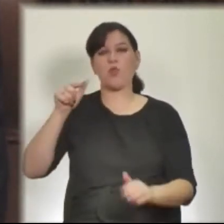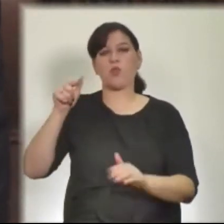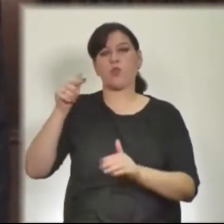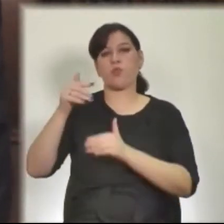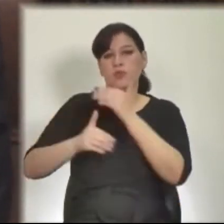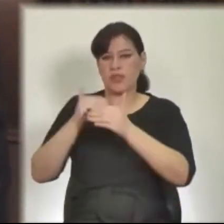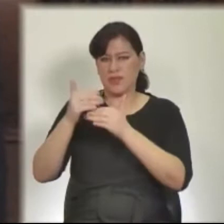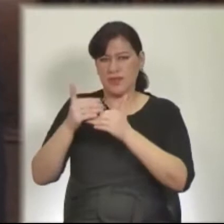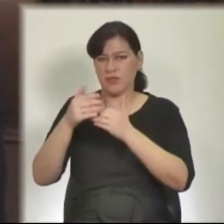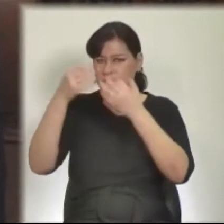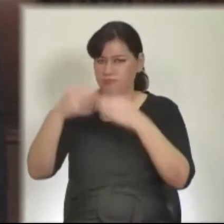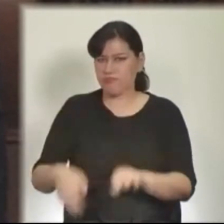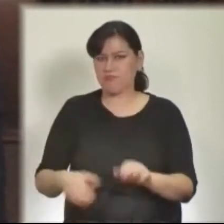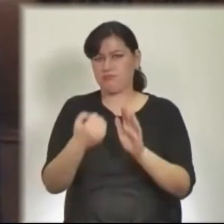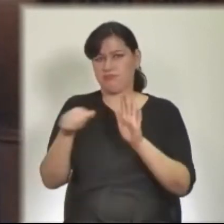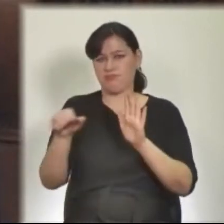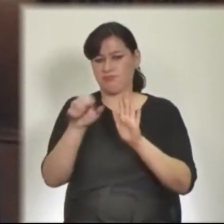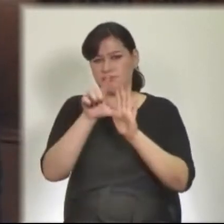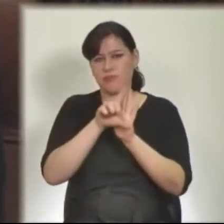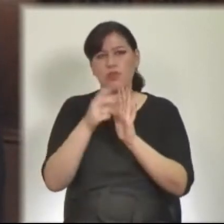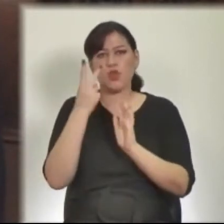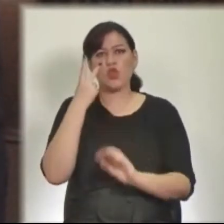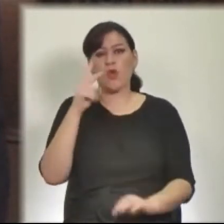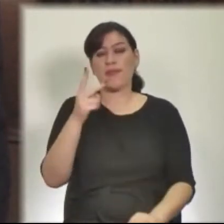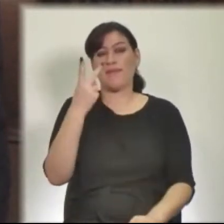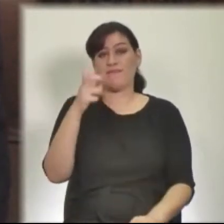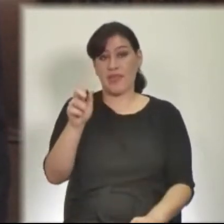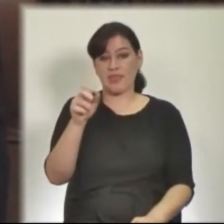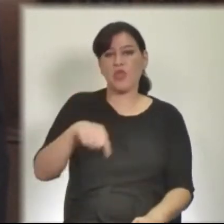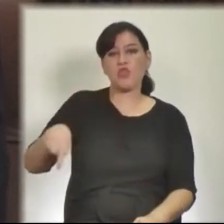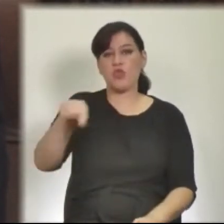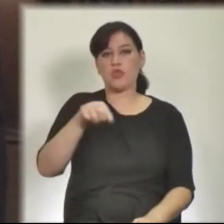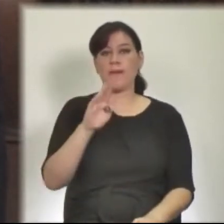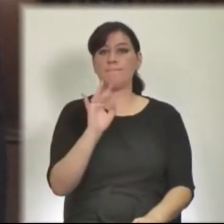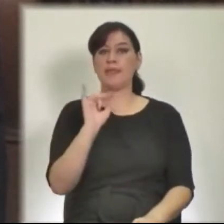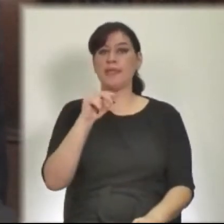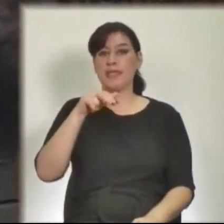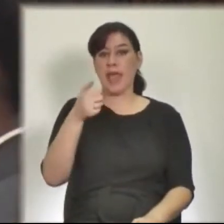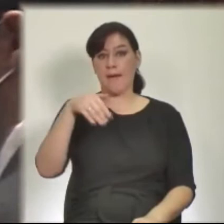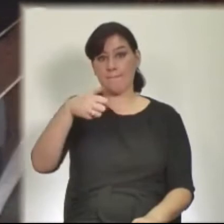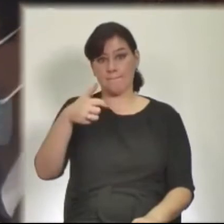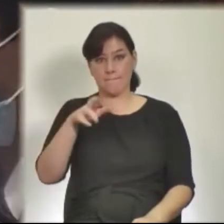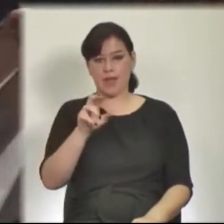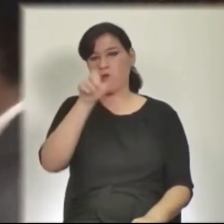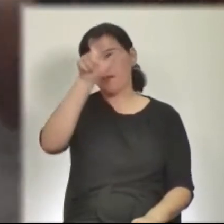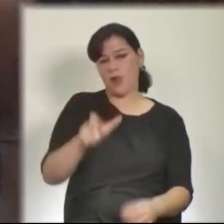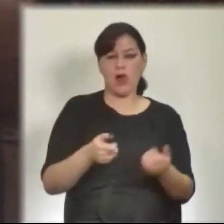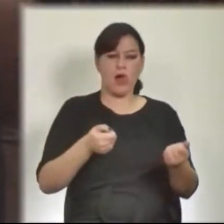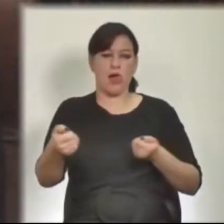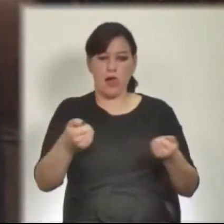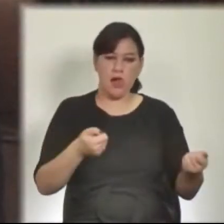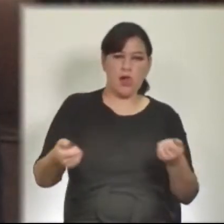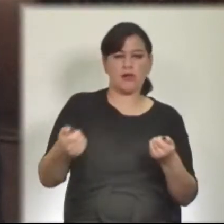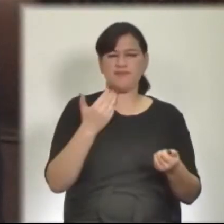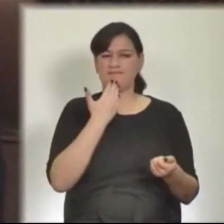irregular en noviembre de 2020 en Pinamarca, en Elones. Un conductor sospechoso fue herido de bala,